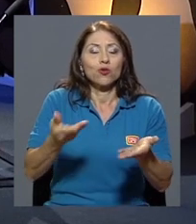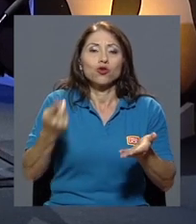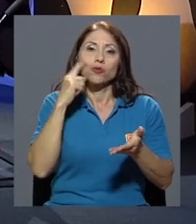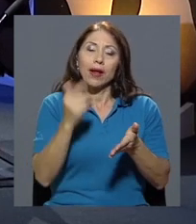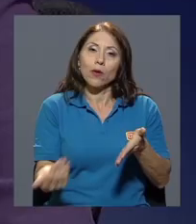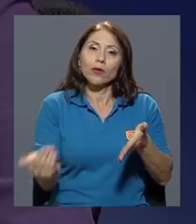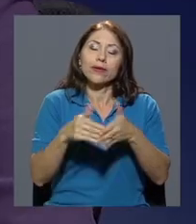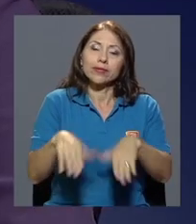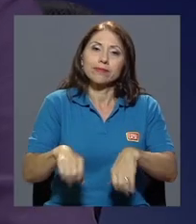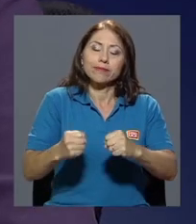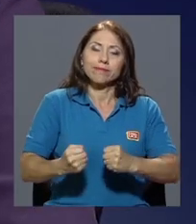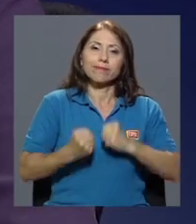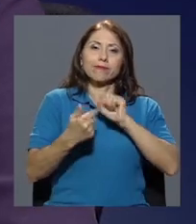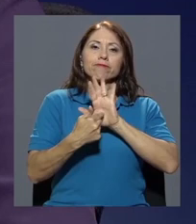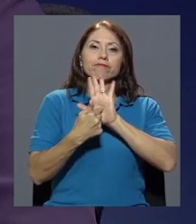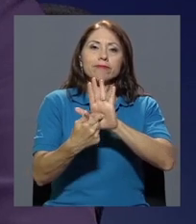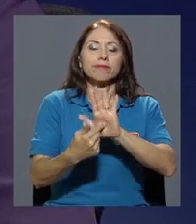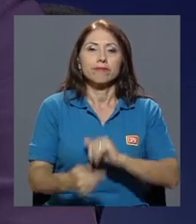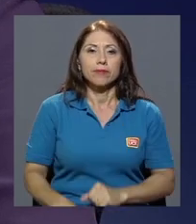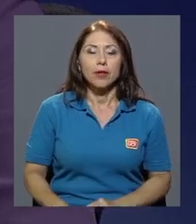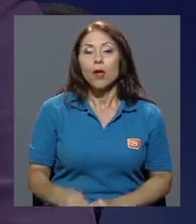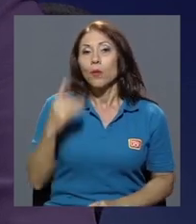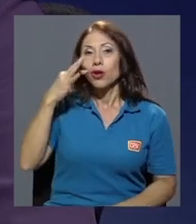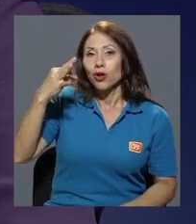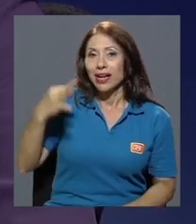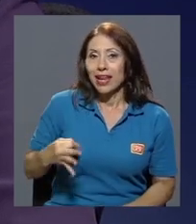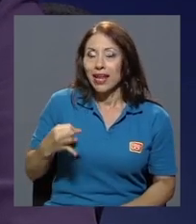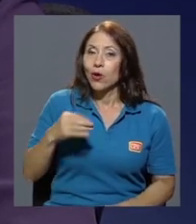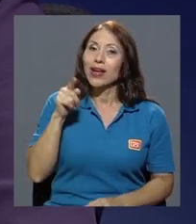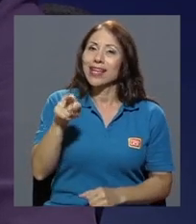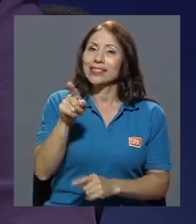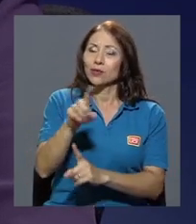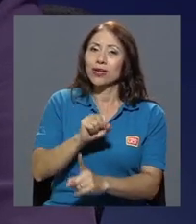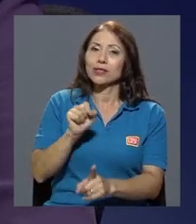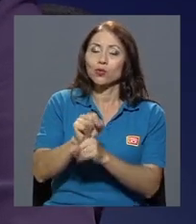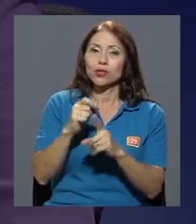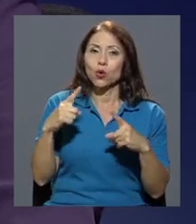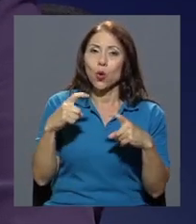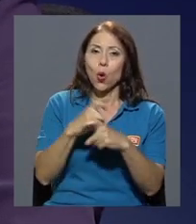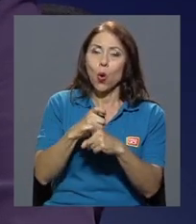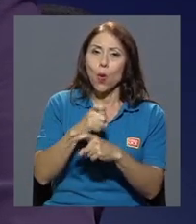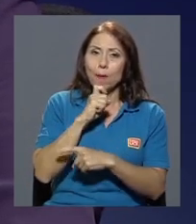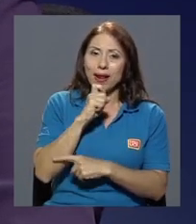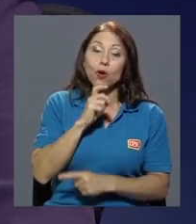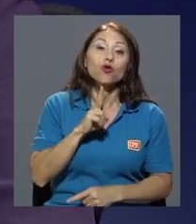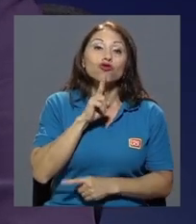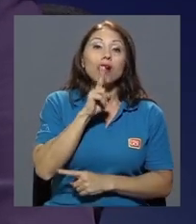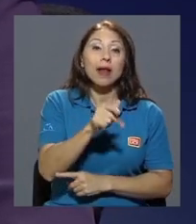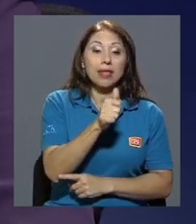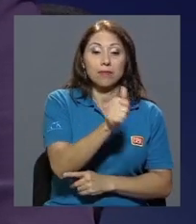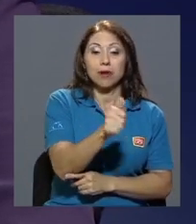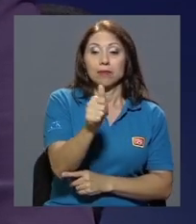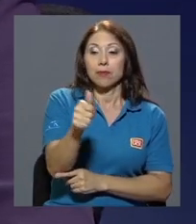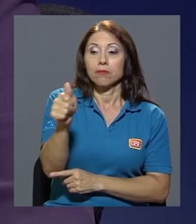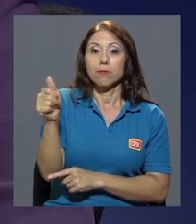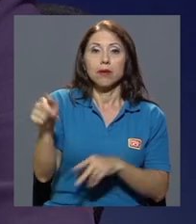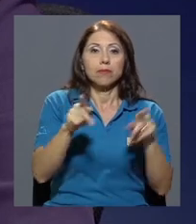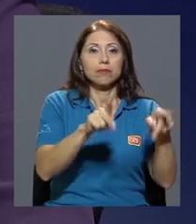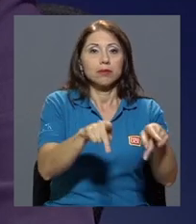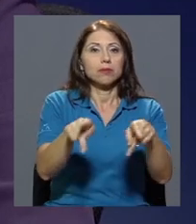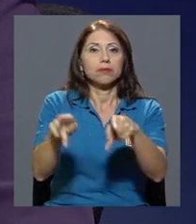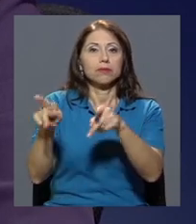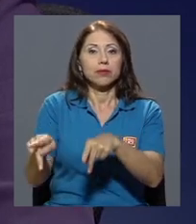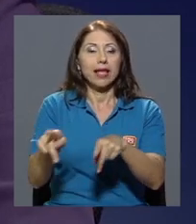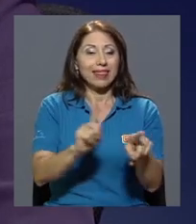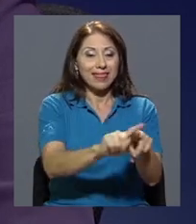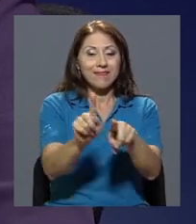reivindicación? Bueno, creo que es un panorama complejo, ¿verdad? Realmente la ciudadanía y los diversos